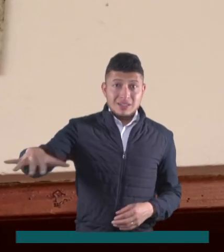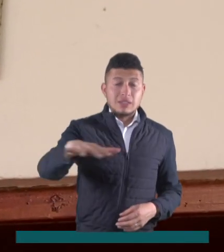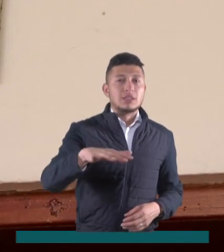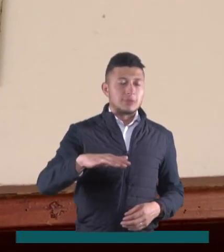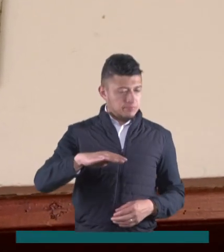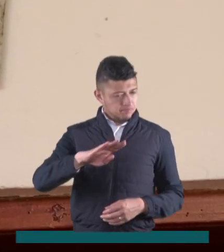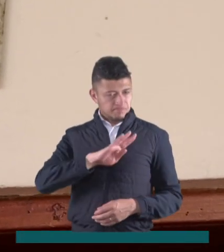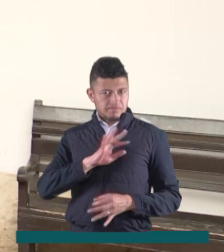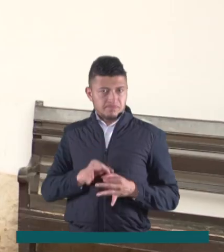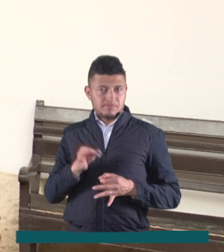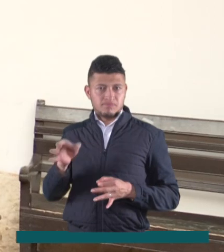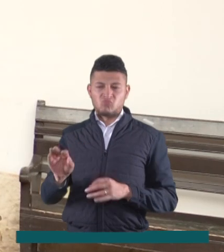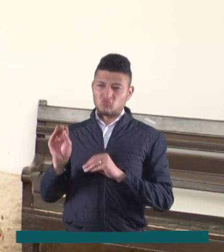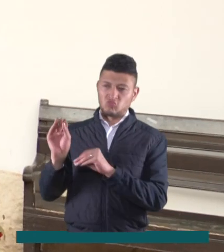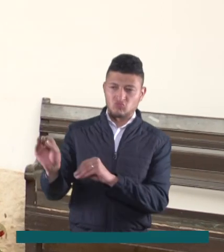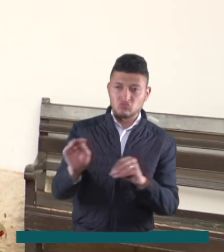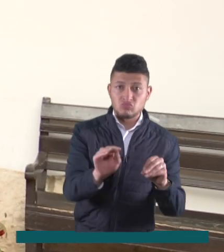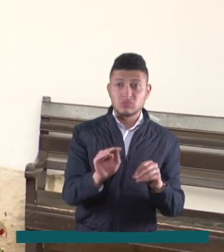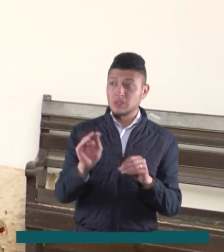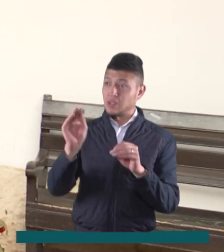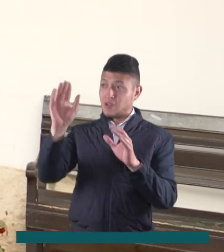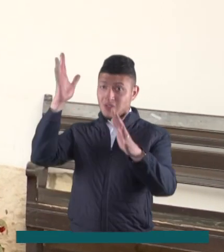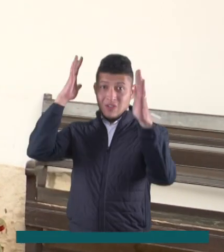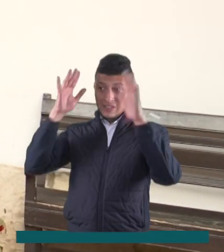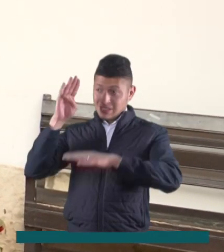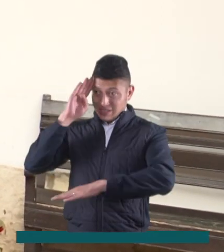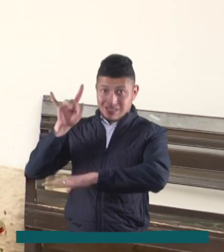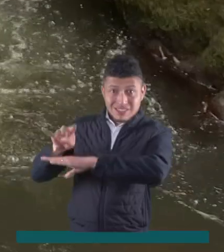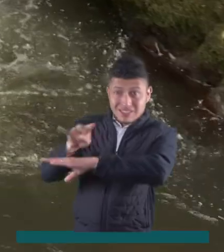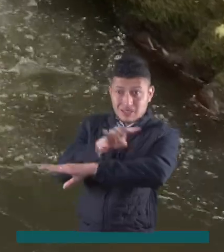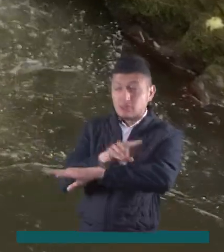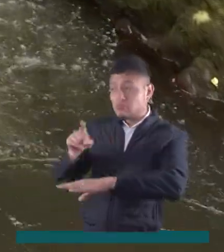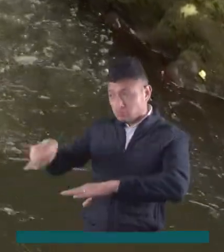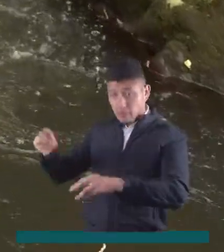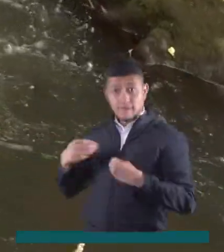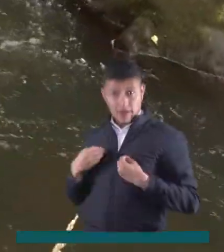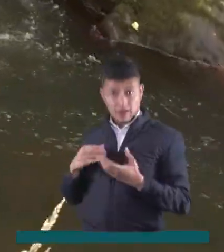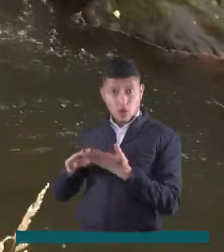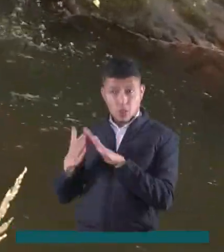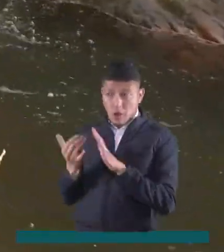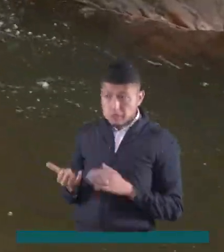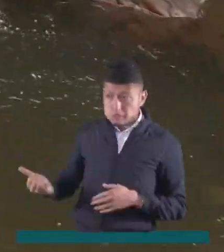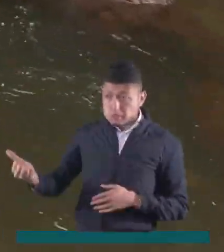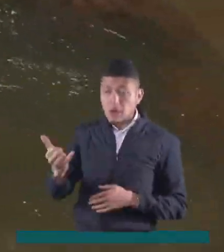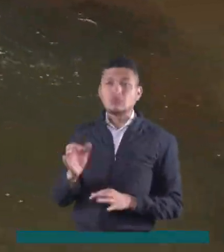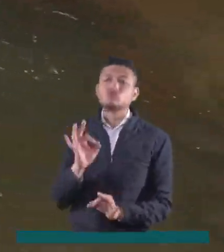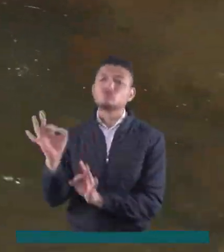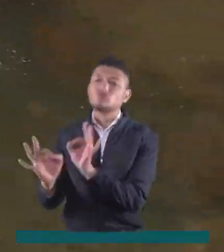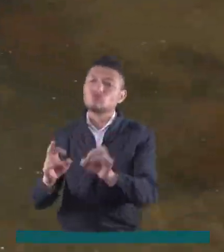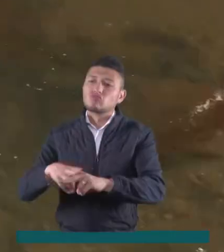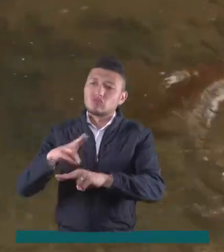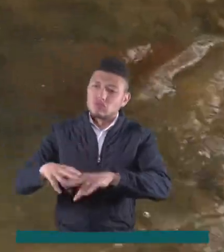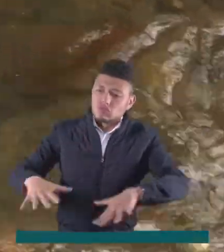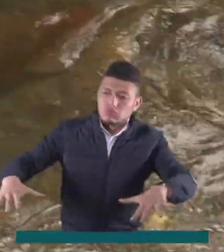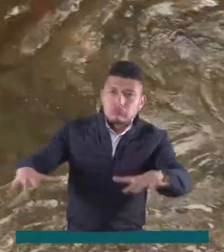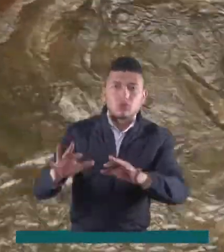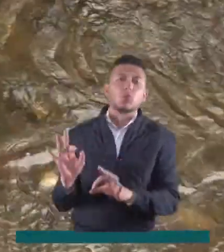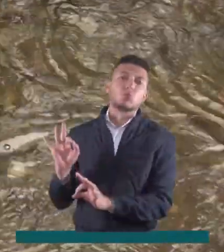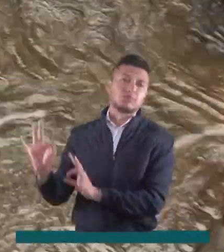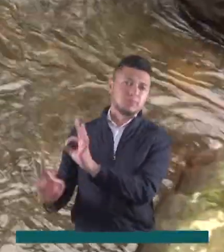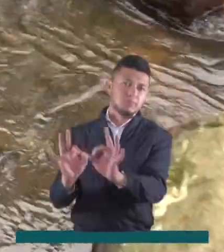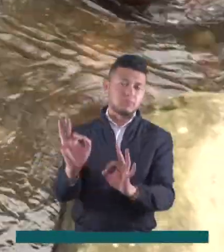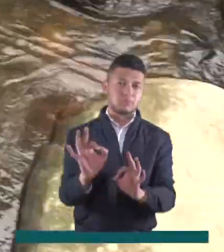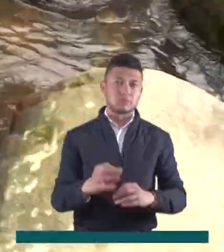estos espacios la Administración Municipal capacita a guardabosques que son los mismos miembros de la comunidad para que cuiden estos lugares naturales.